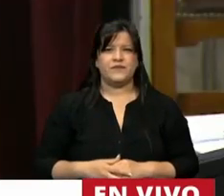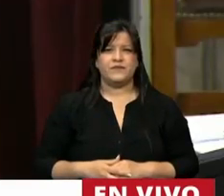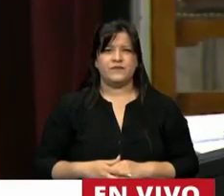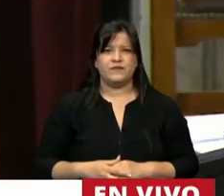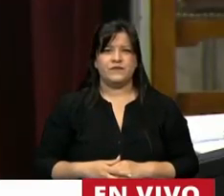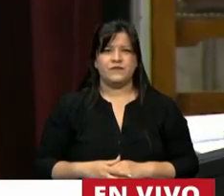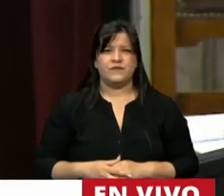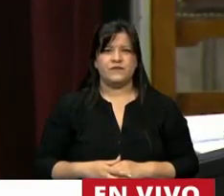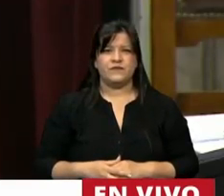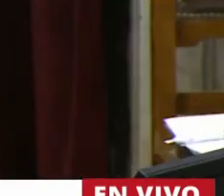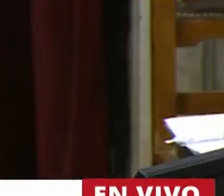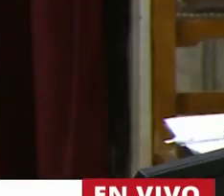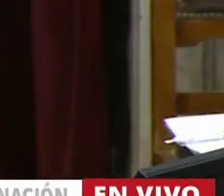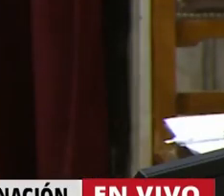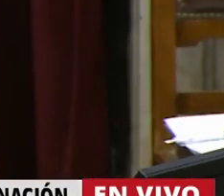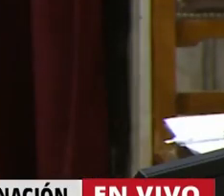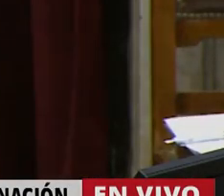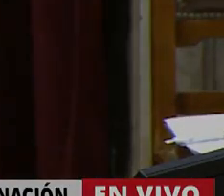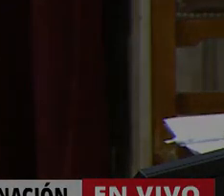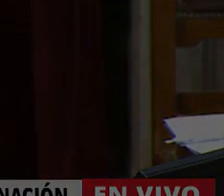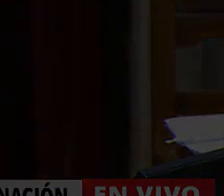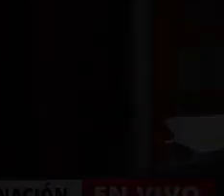diputado Gustavo Mena a la ciudad ciudad de Mar del Plata